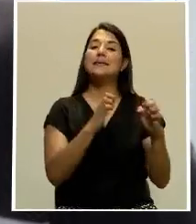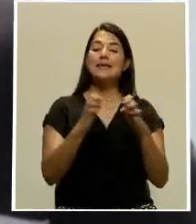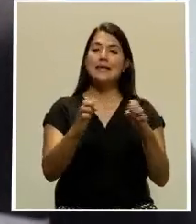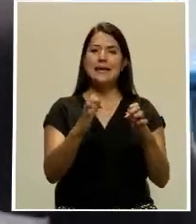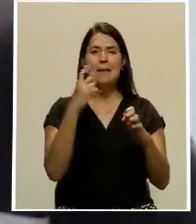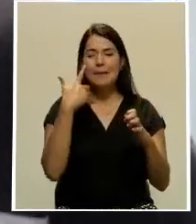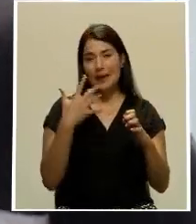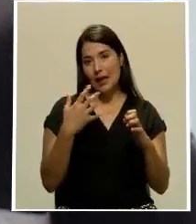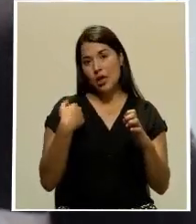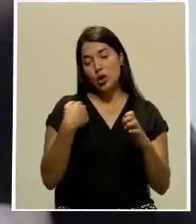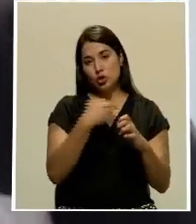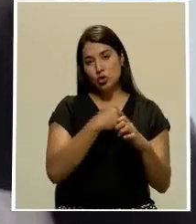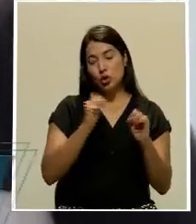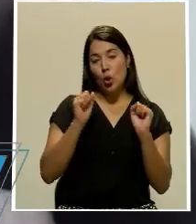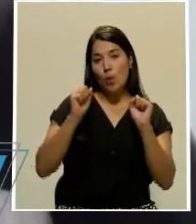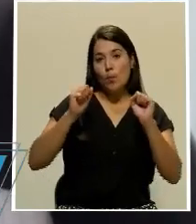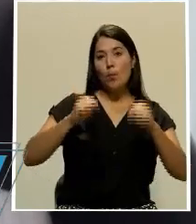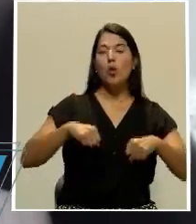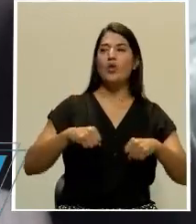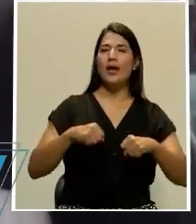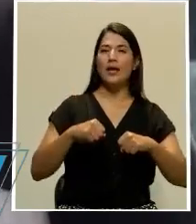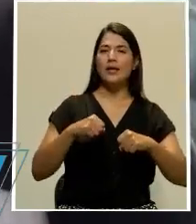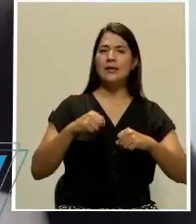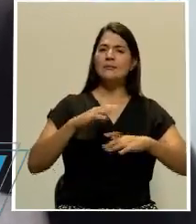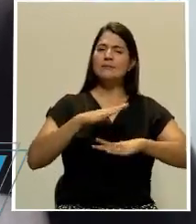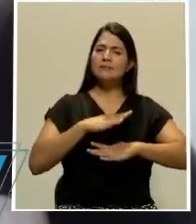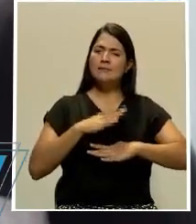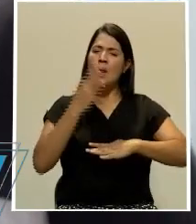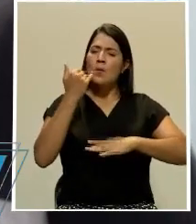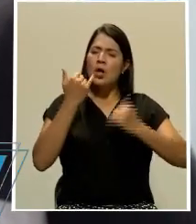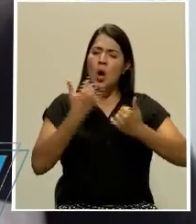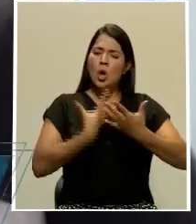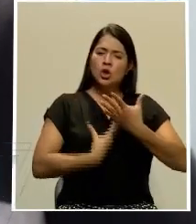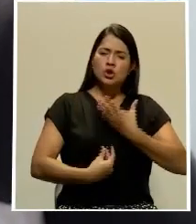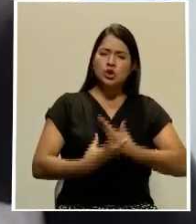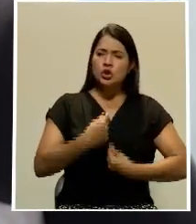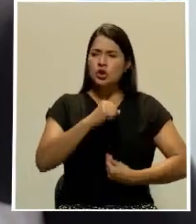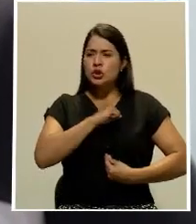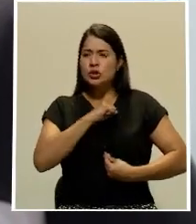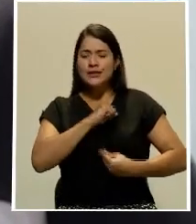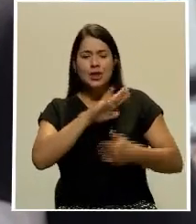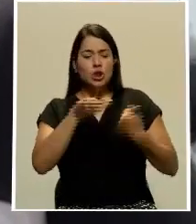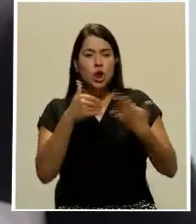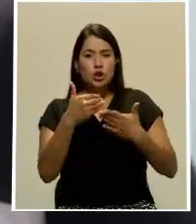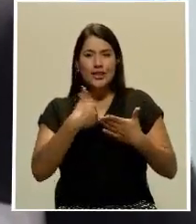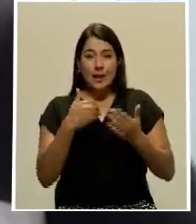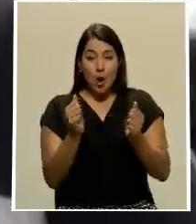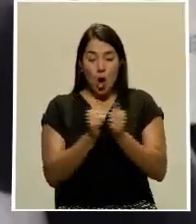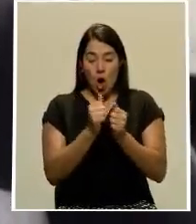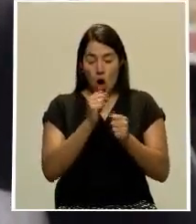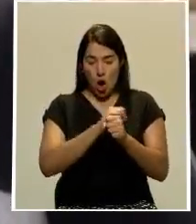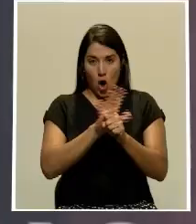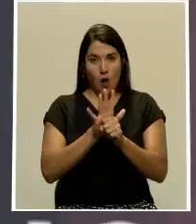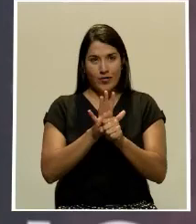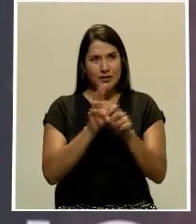contrarrestar el sufrimiento y el susto que tenemos toda la población con lo que estamos viviendo con el COVID.